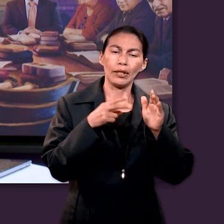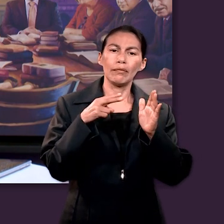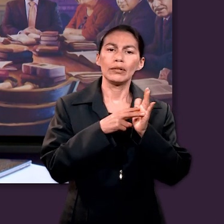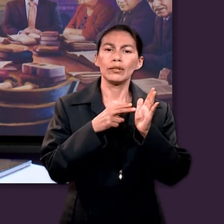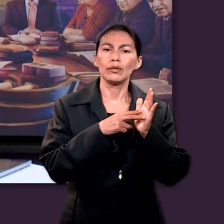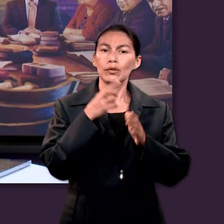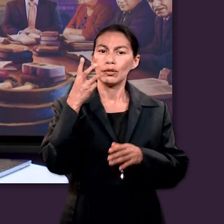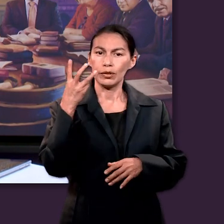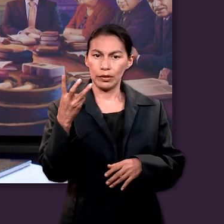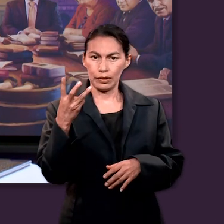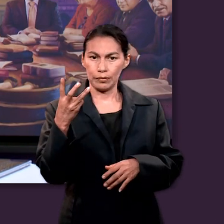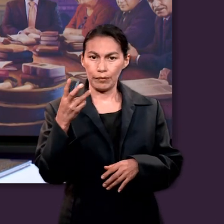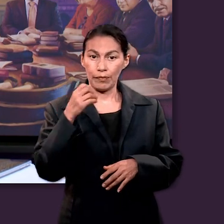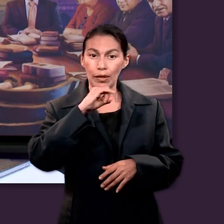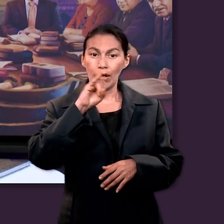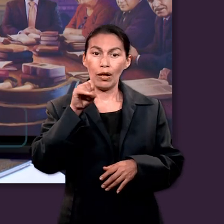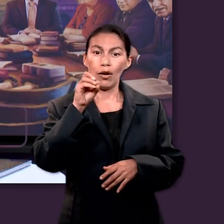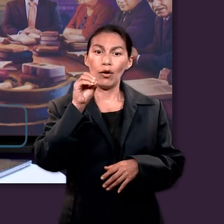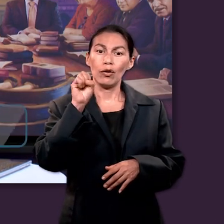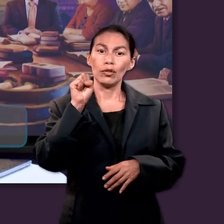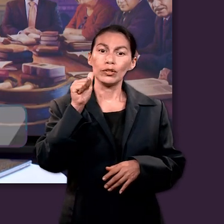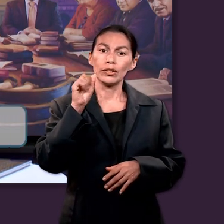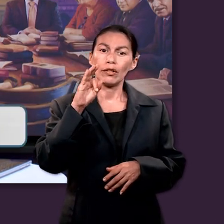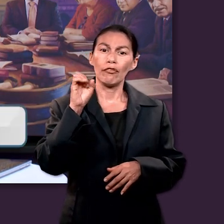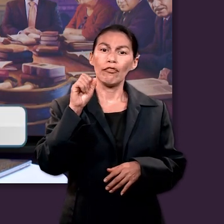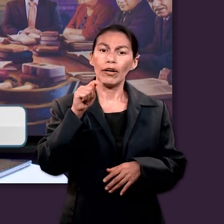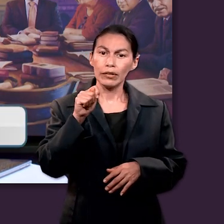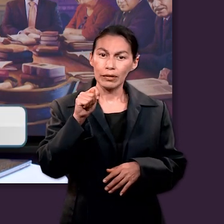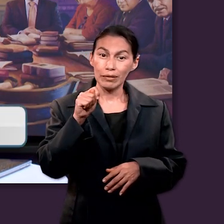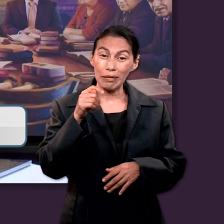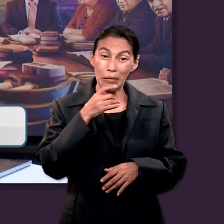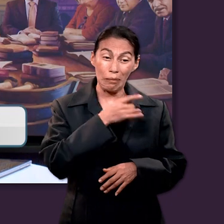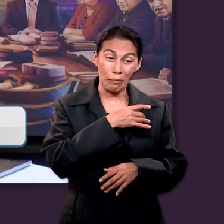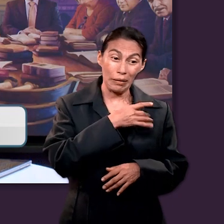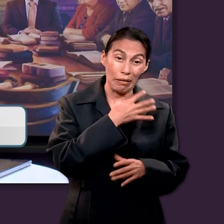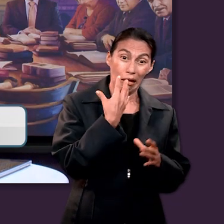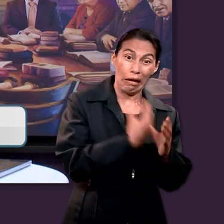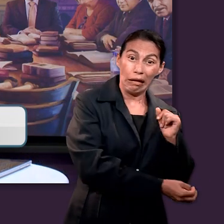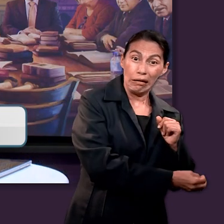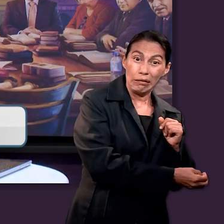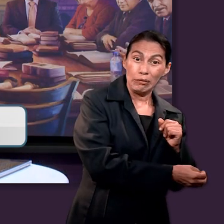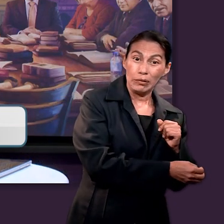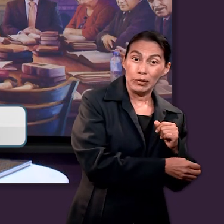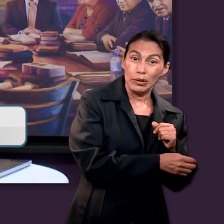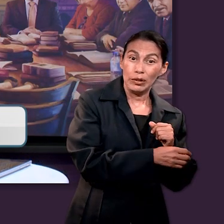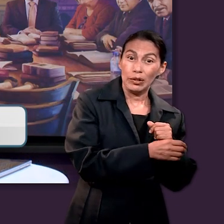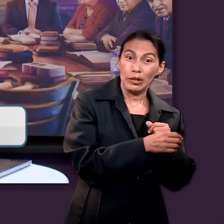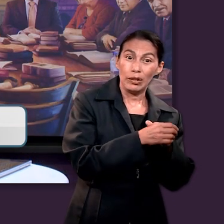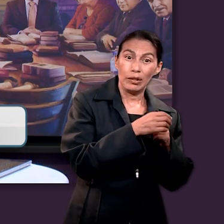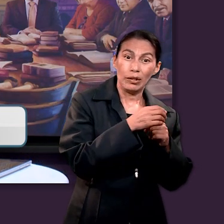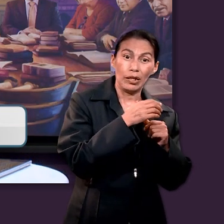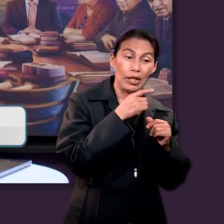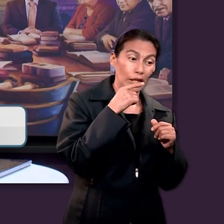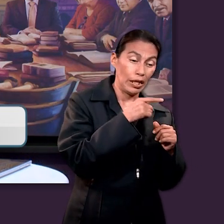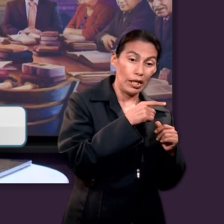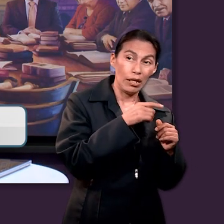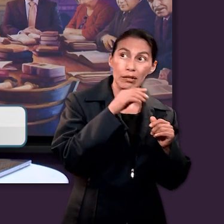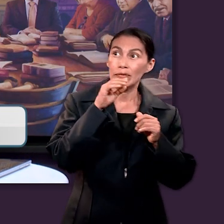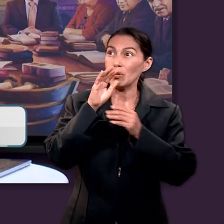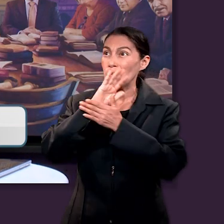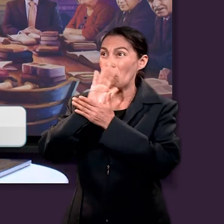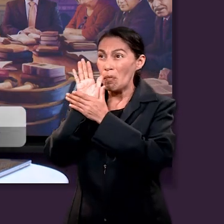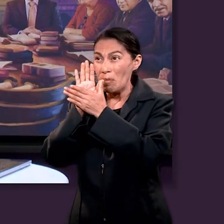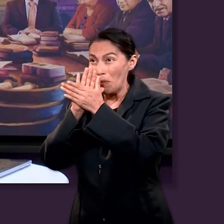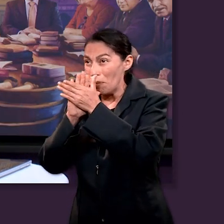Versículo número 3, Josafat tuvo miedo y humilló su rostro para consultar a